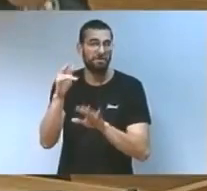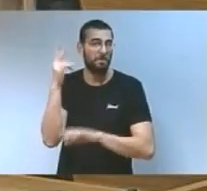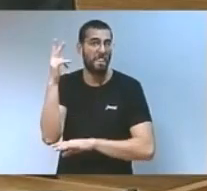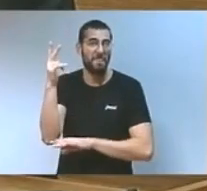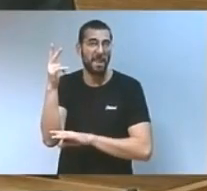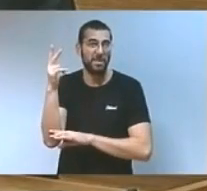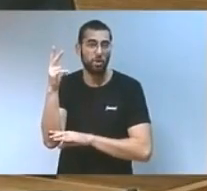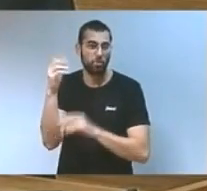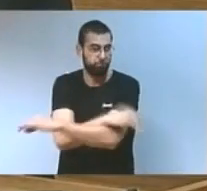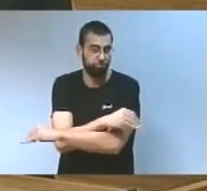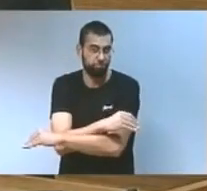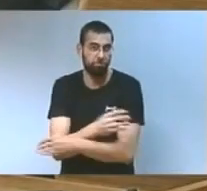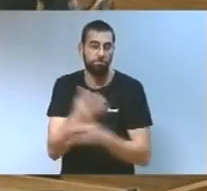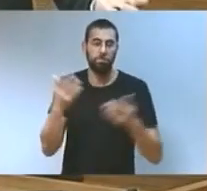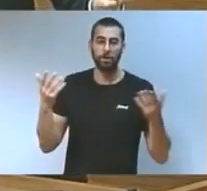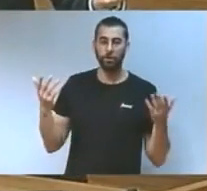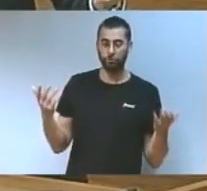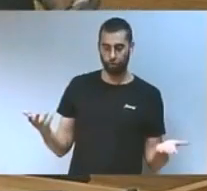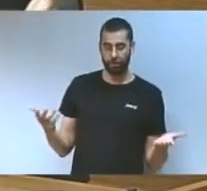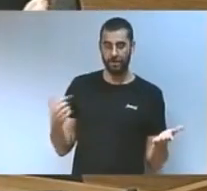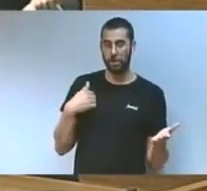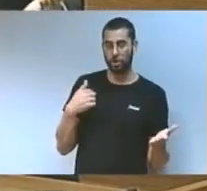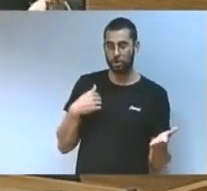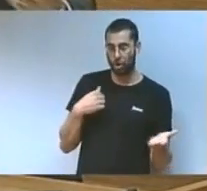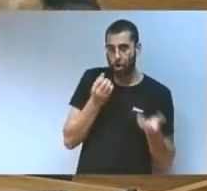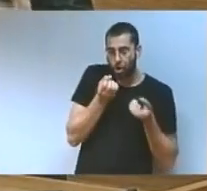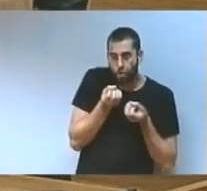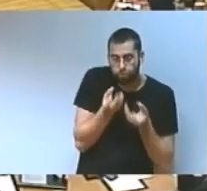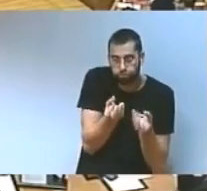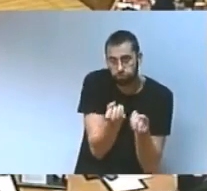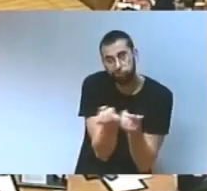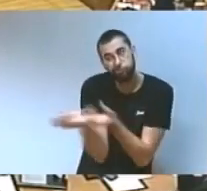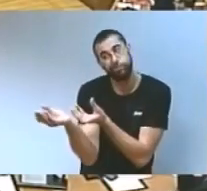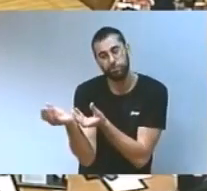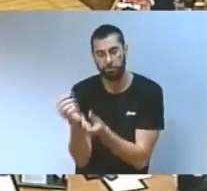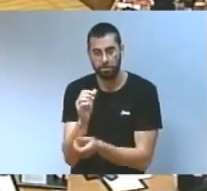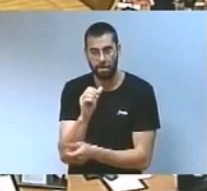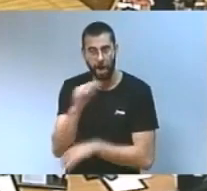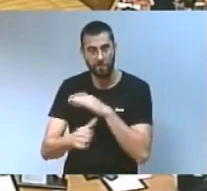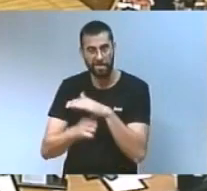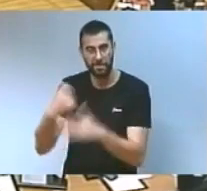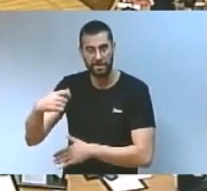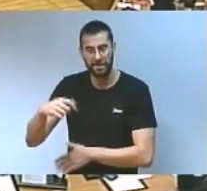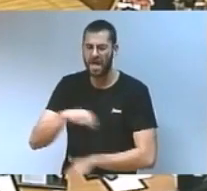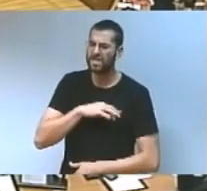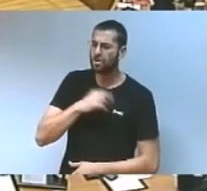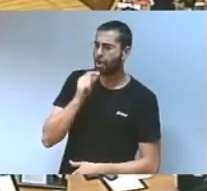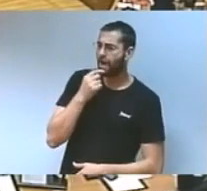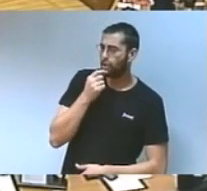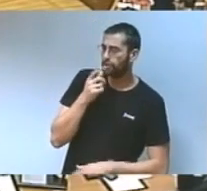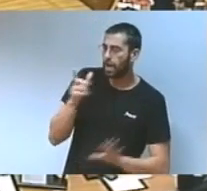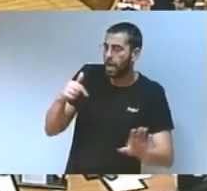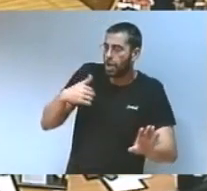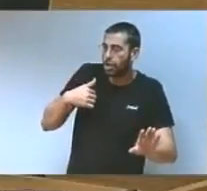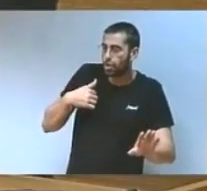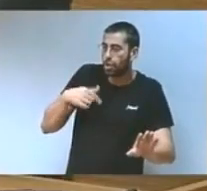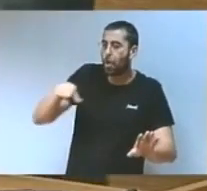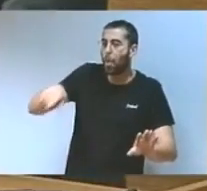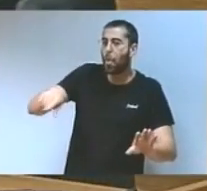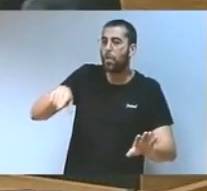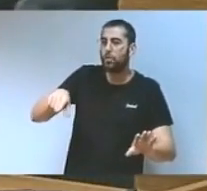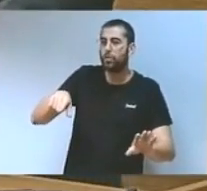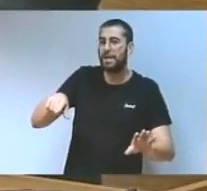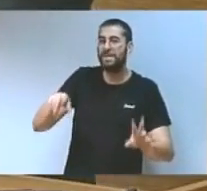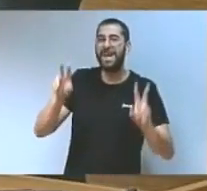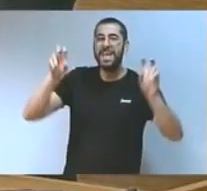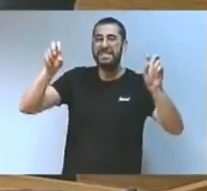Y permítame que me dirija ahora, a través de usted, a la vicepresidenta. Señora Oltra, usted, reconozco su valía como ariete de la corrupción